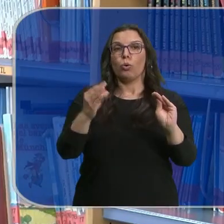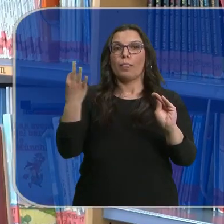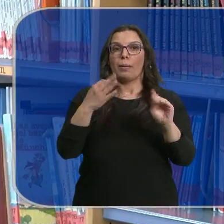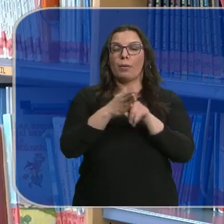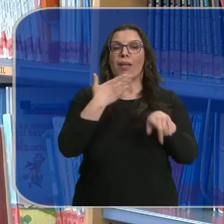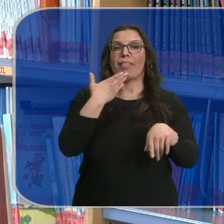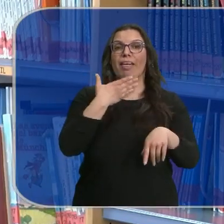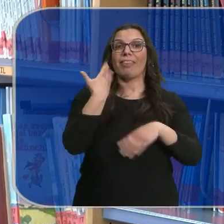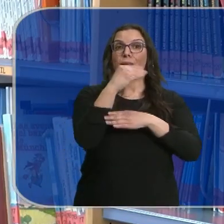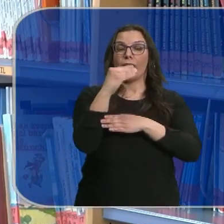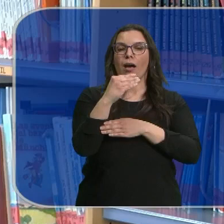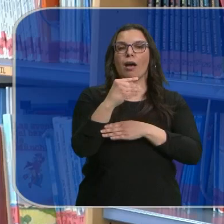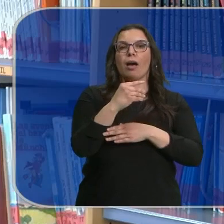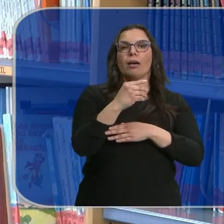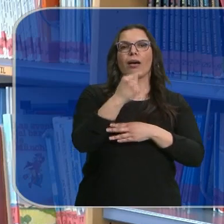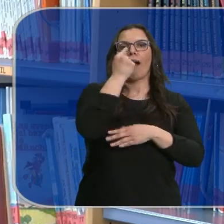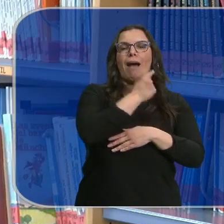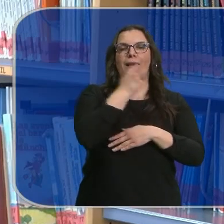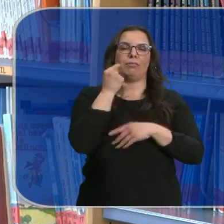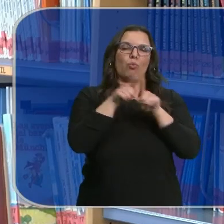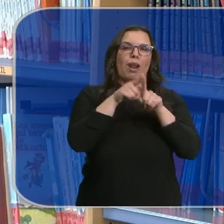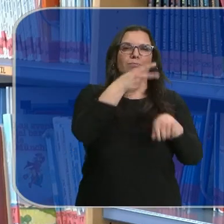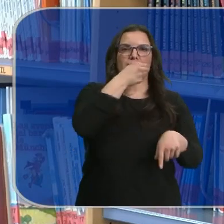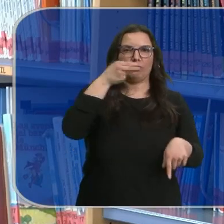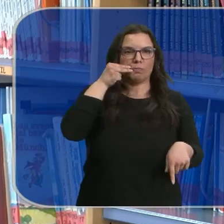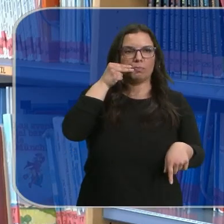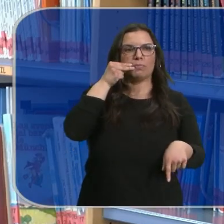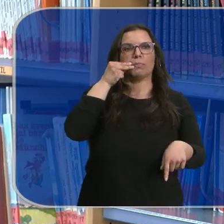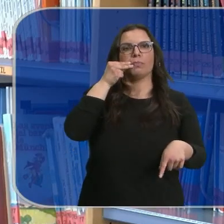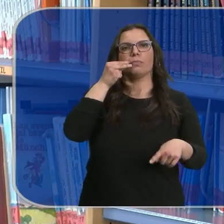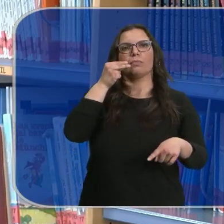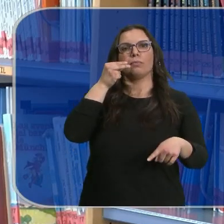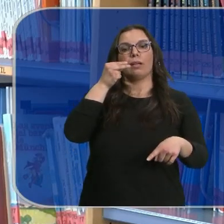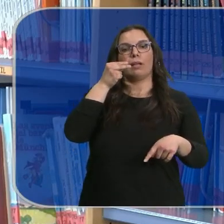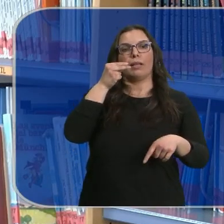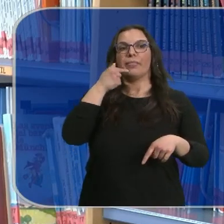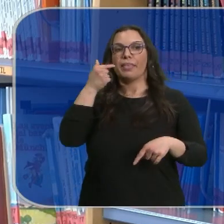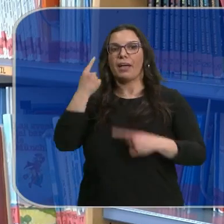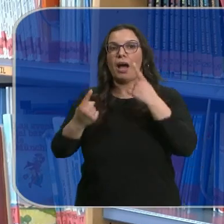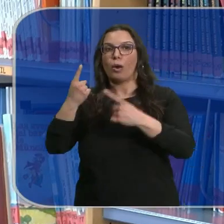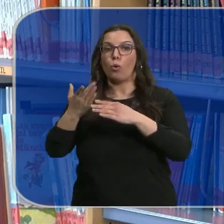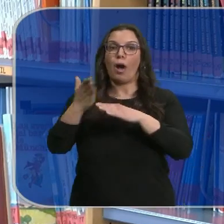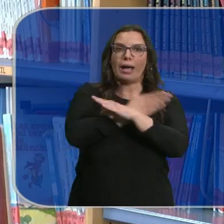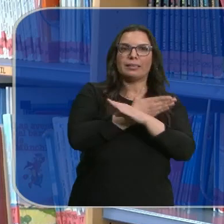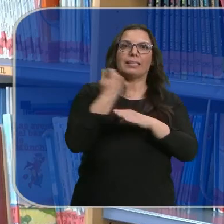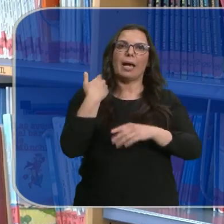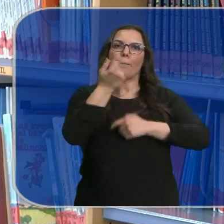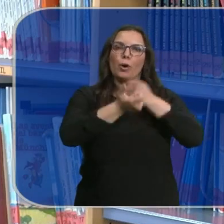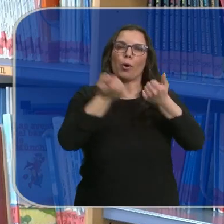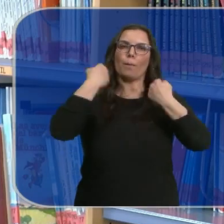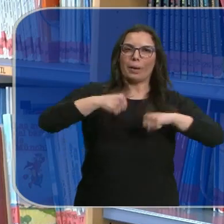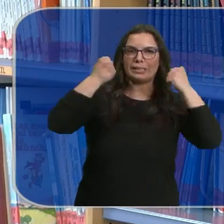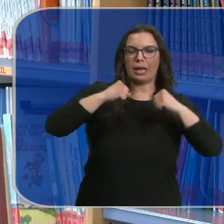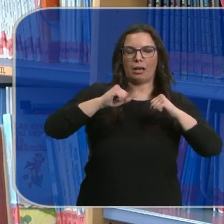pubertad, cuando te llegue. Pero es verdad que obviamente Dios nos ha dicho que antes de eso, para que no sea así de golpe, que vayan